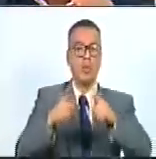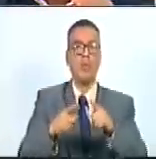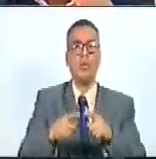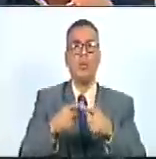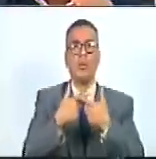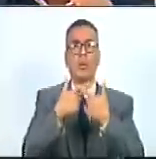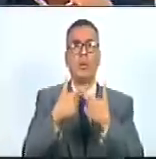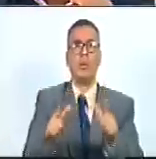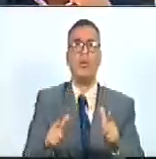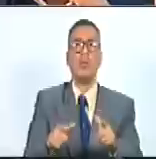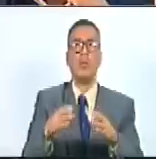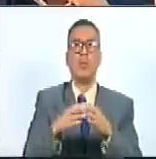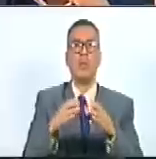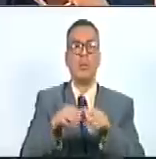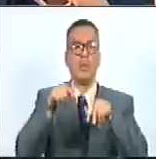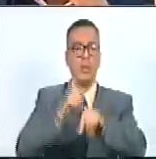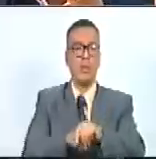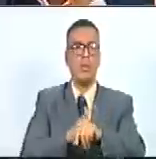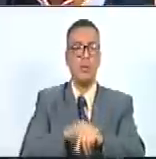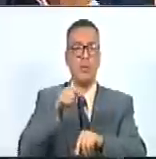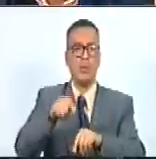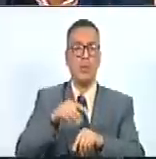del entonces